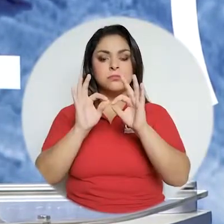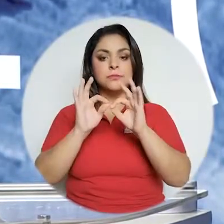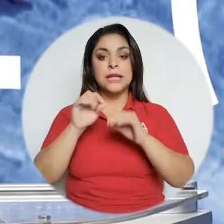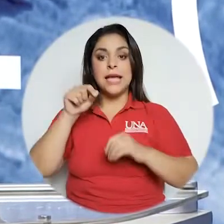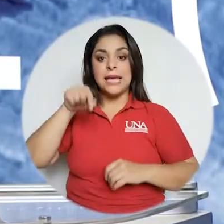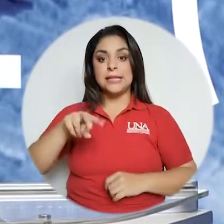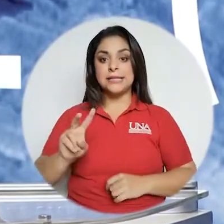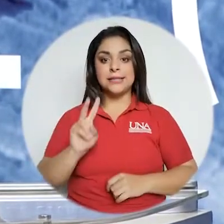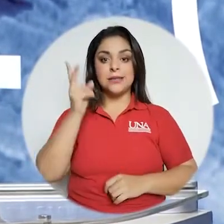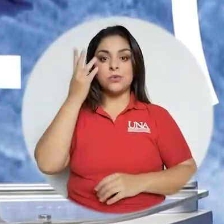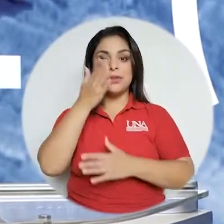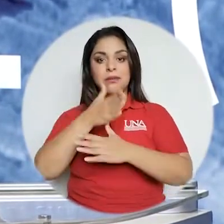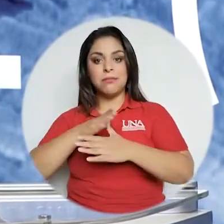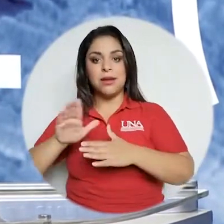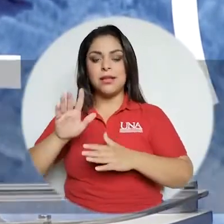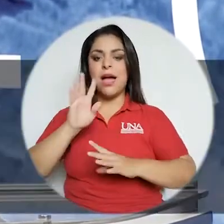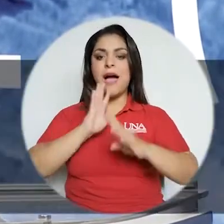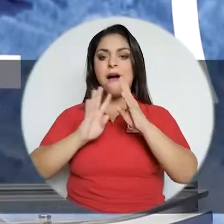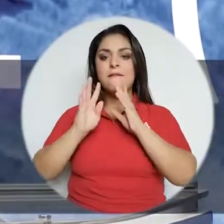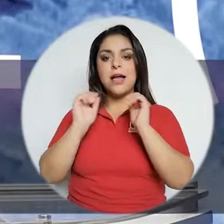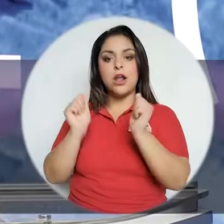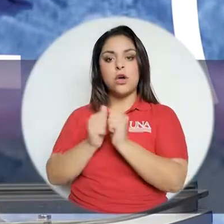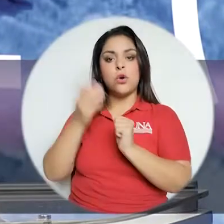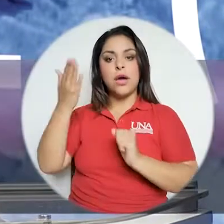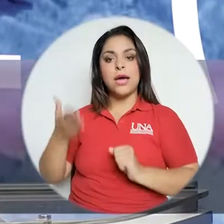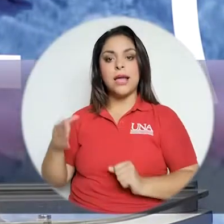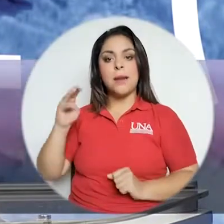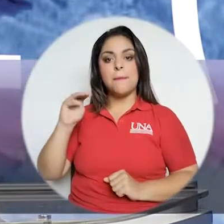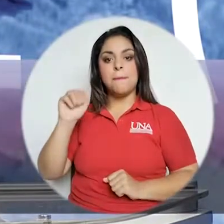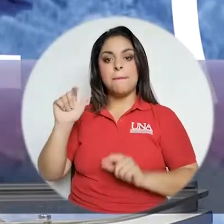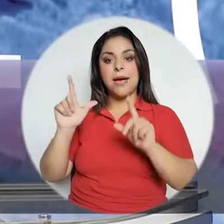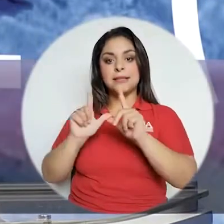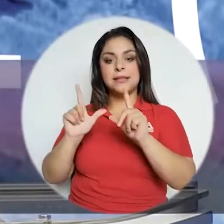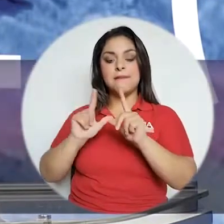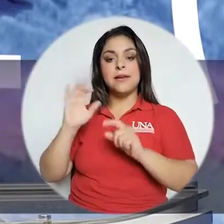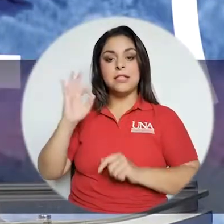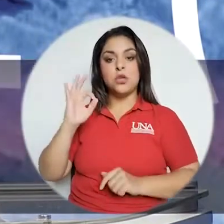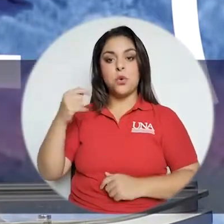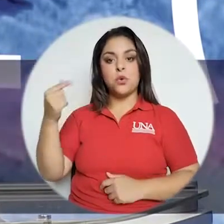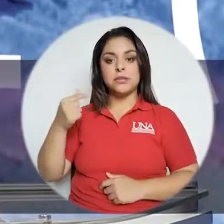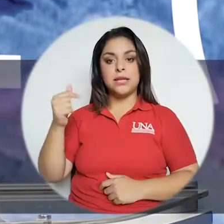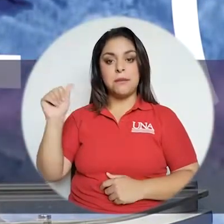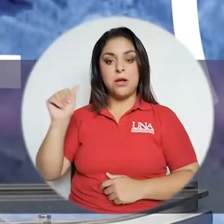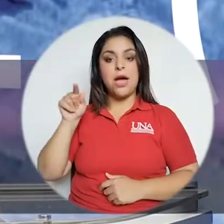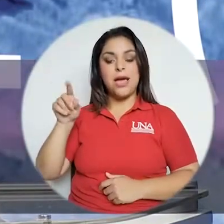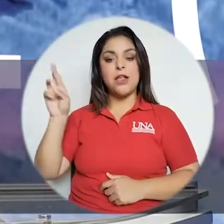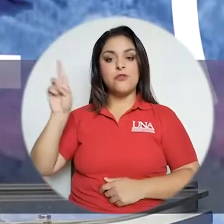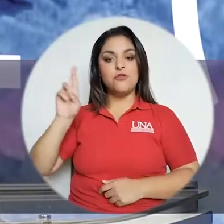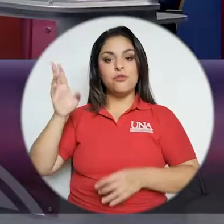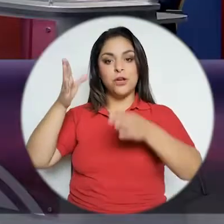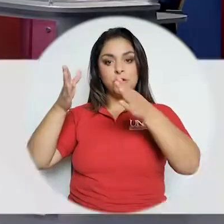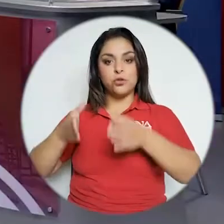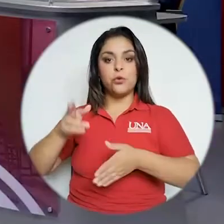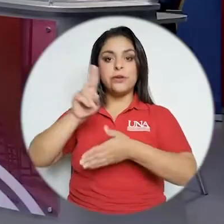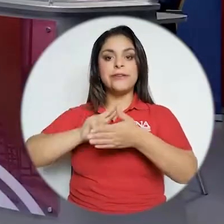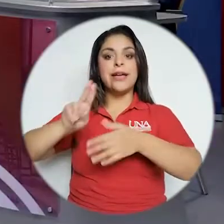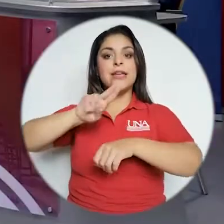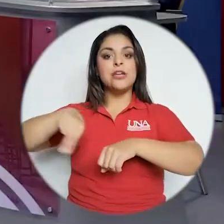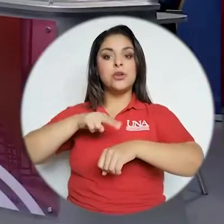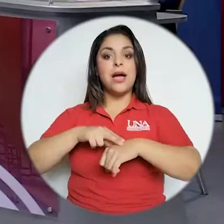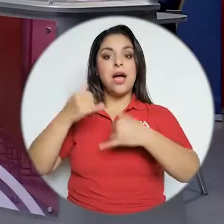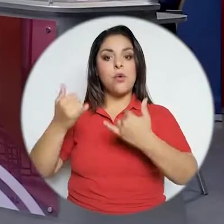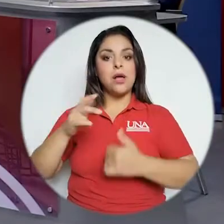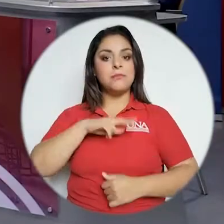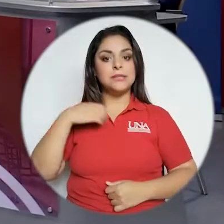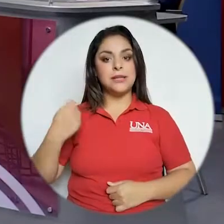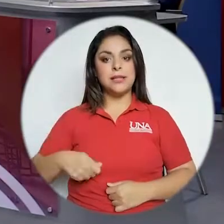importante. En este segundo bloque vamos a conversar con el máster Francisco González Alvarado, quien es el vector de la